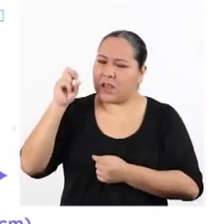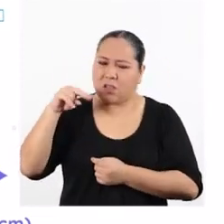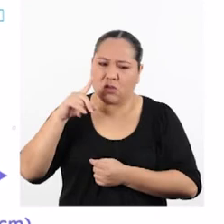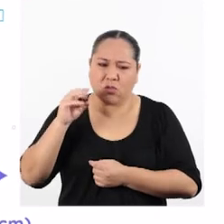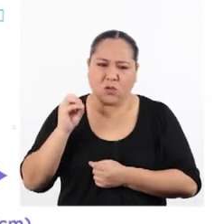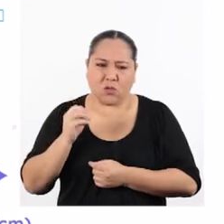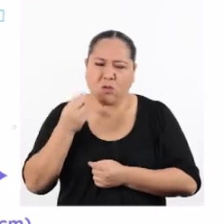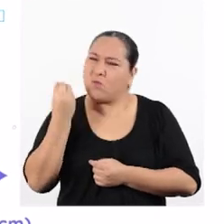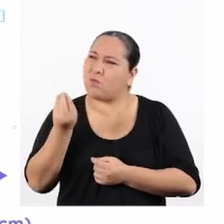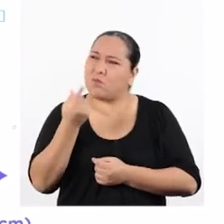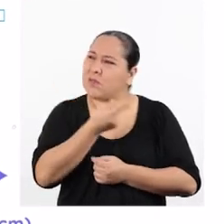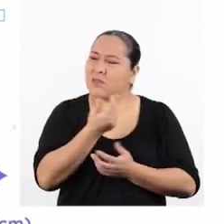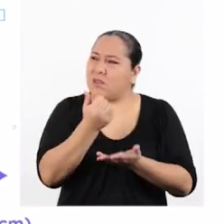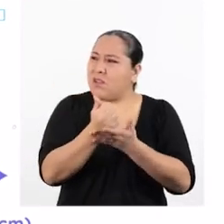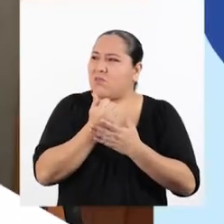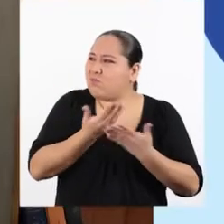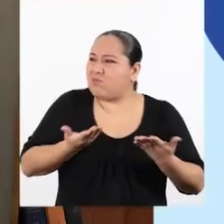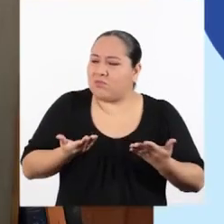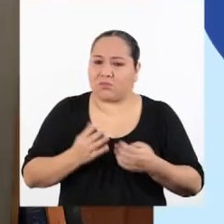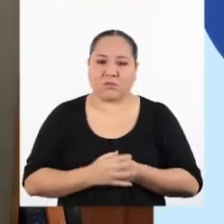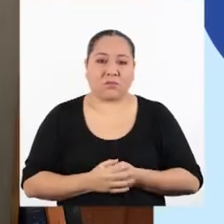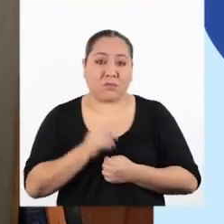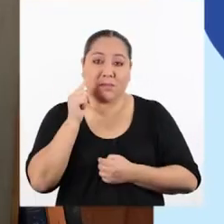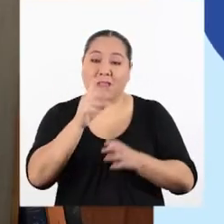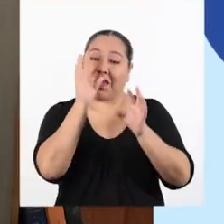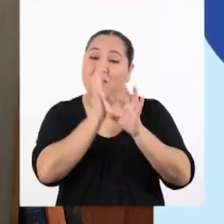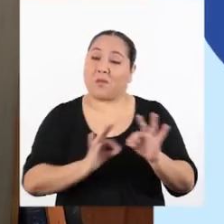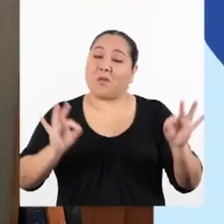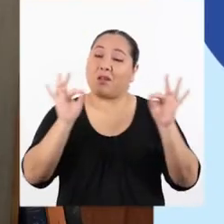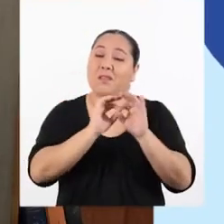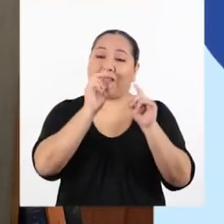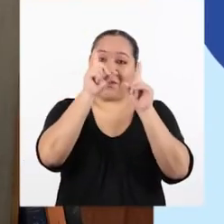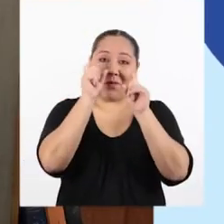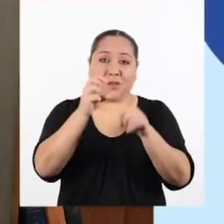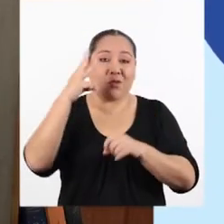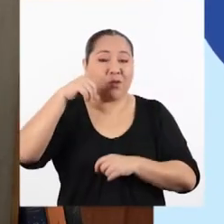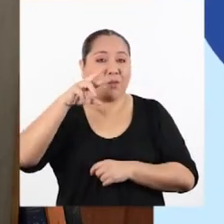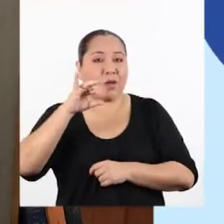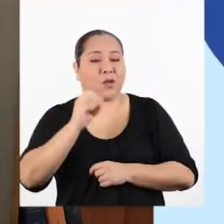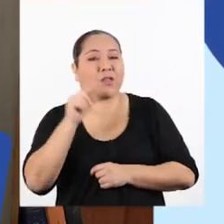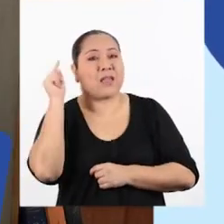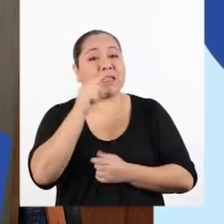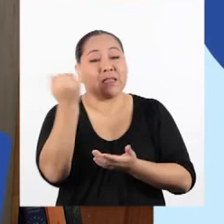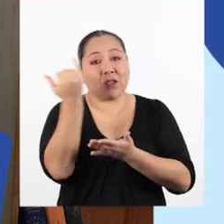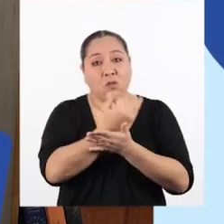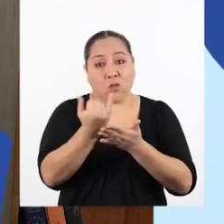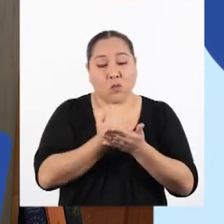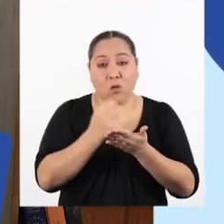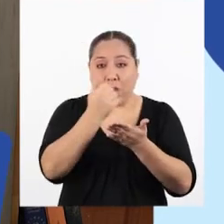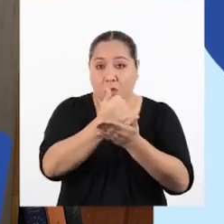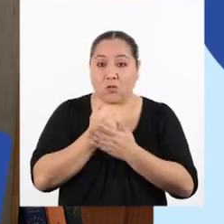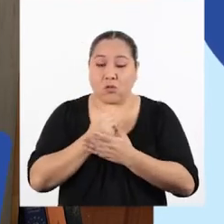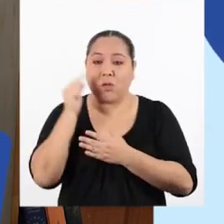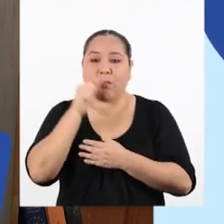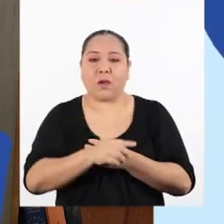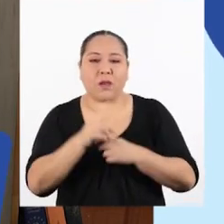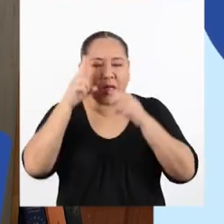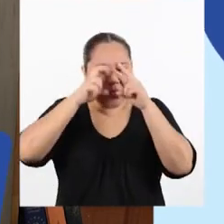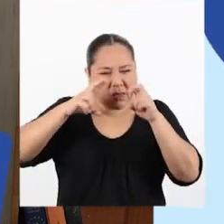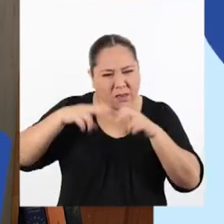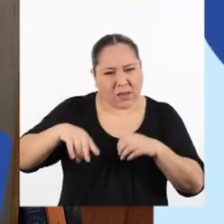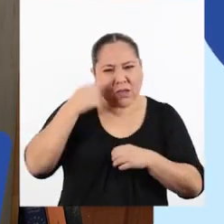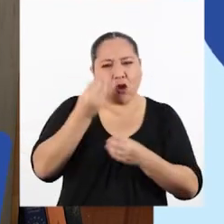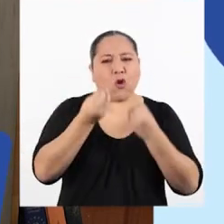¿para qué sirve esta gráfica? Importante pregunta, Mario. Esta gráfica sirve para analizar